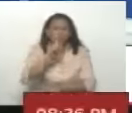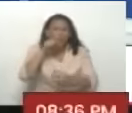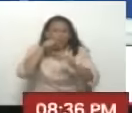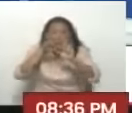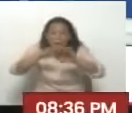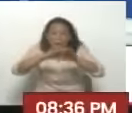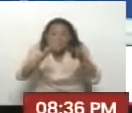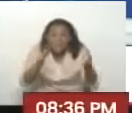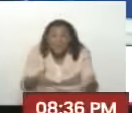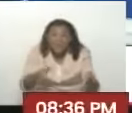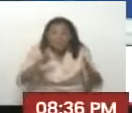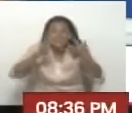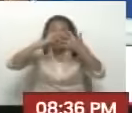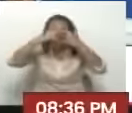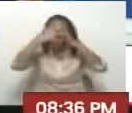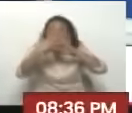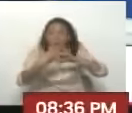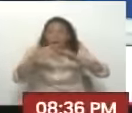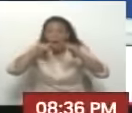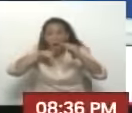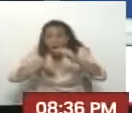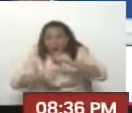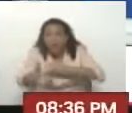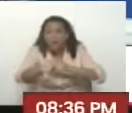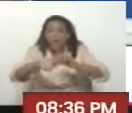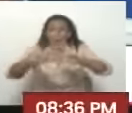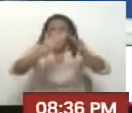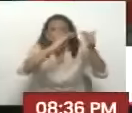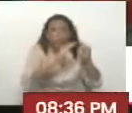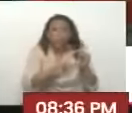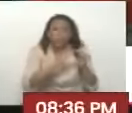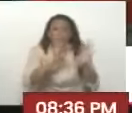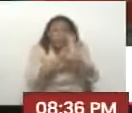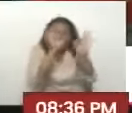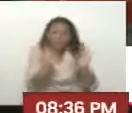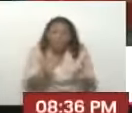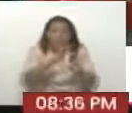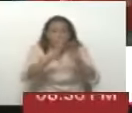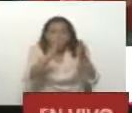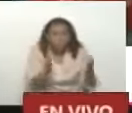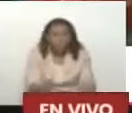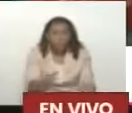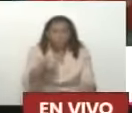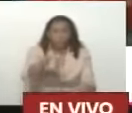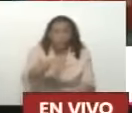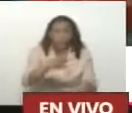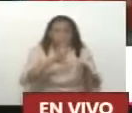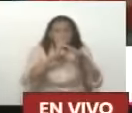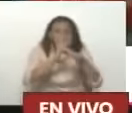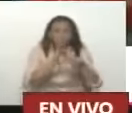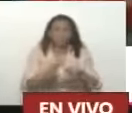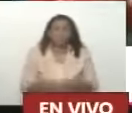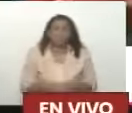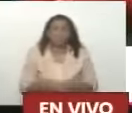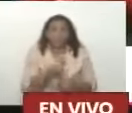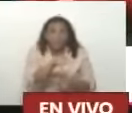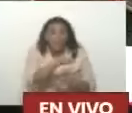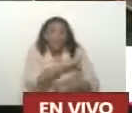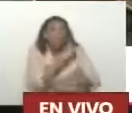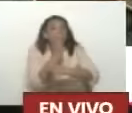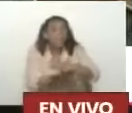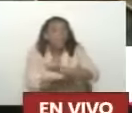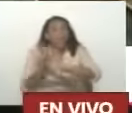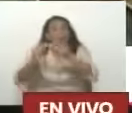Las mesas de votación Adentro de la comuna Un nuevo sistema electoral Comunal Para el poder